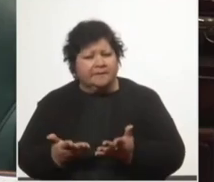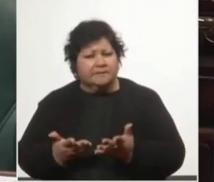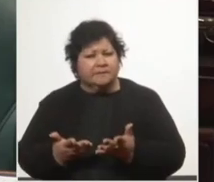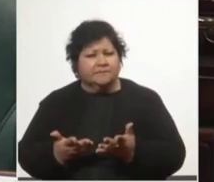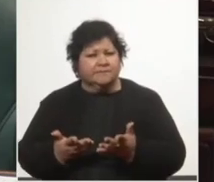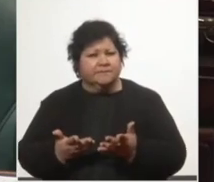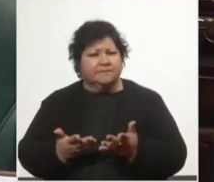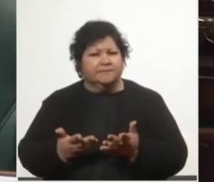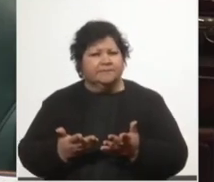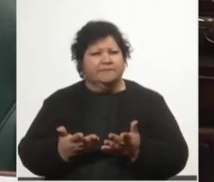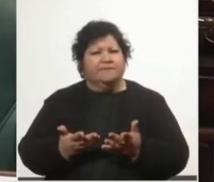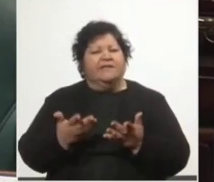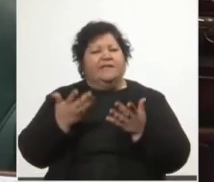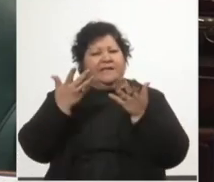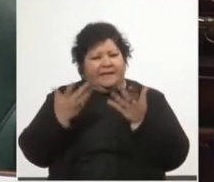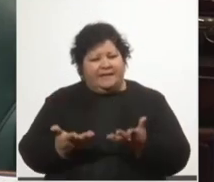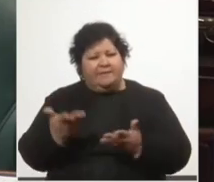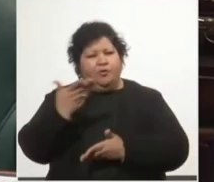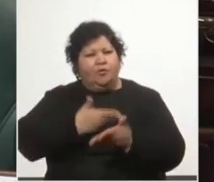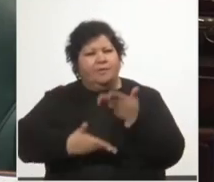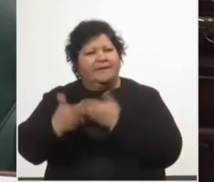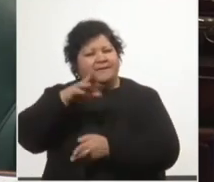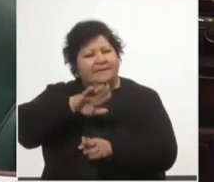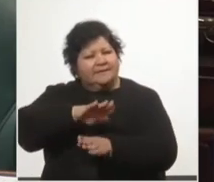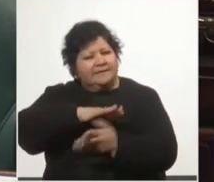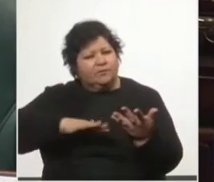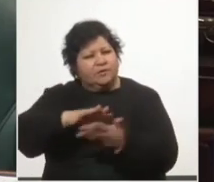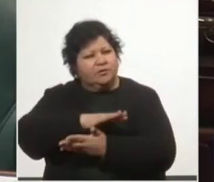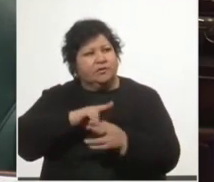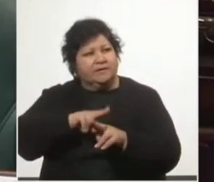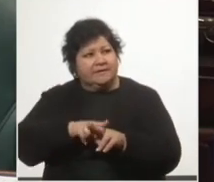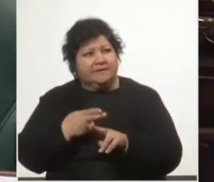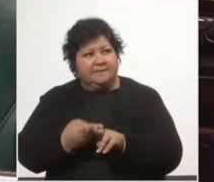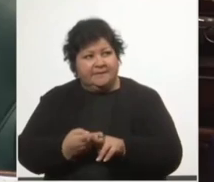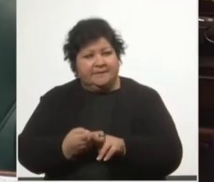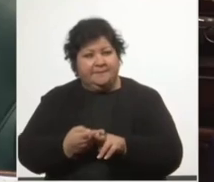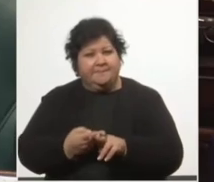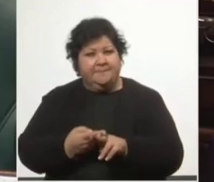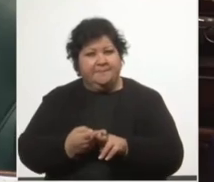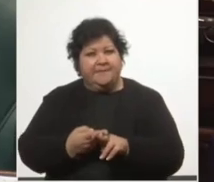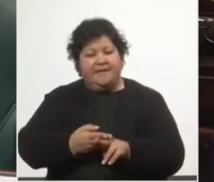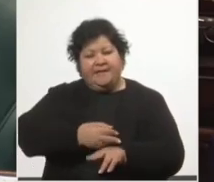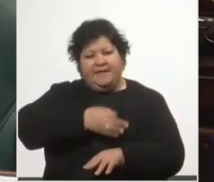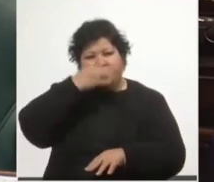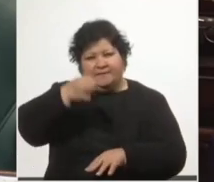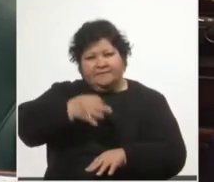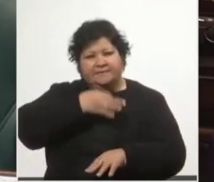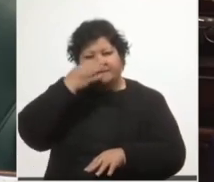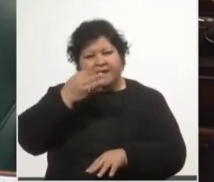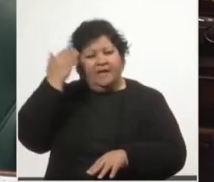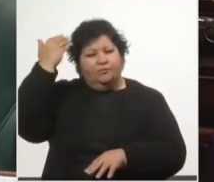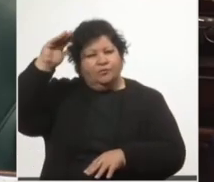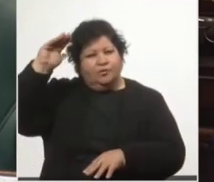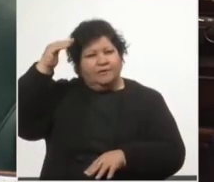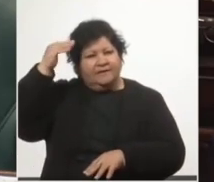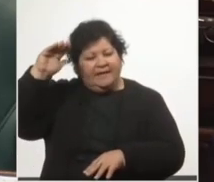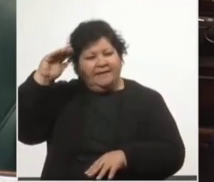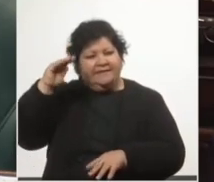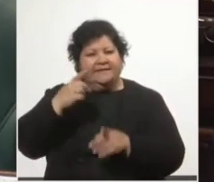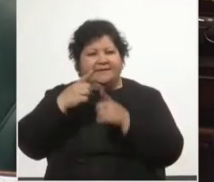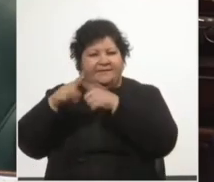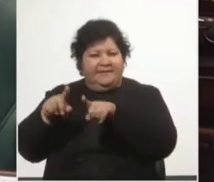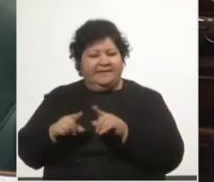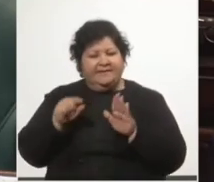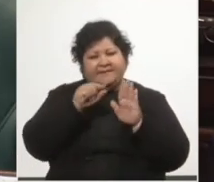con este pleno una situación que se reiteró en el tratamiento de la Comisión y las exposiciones de las autoridades de diversos incisos.